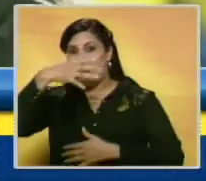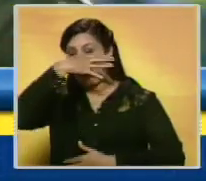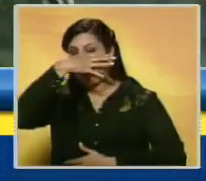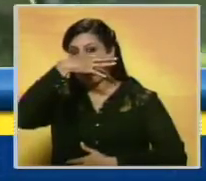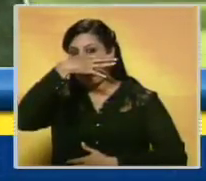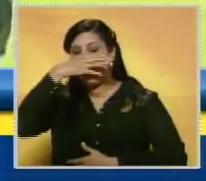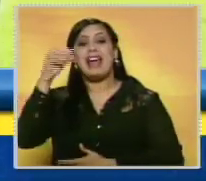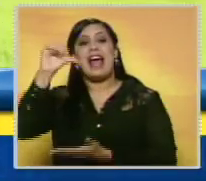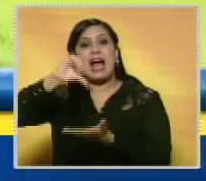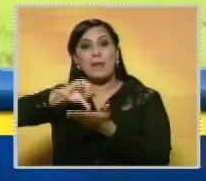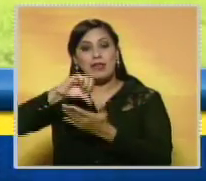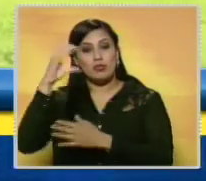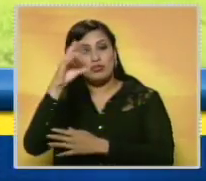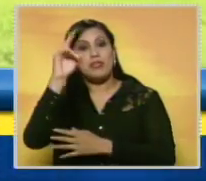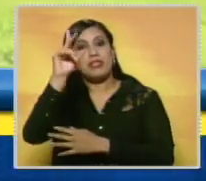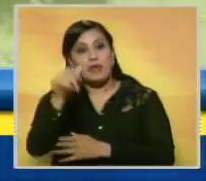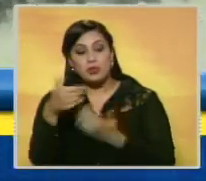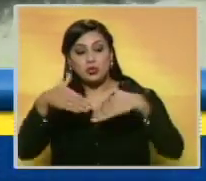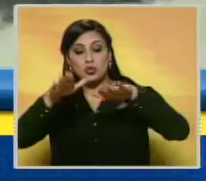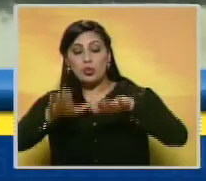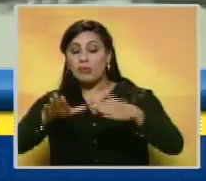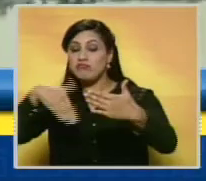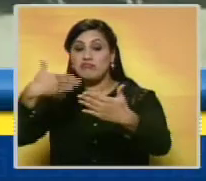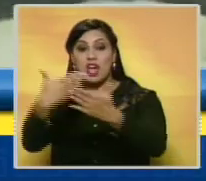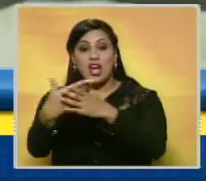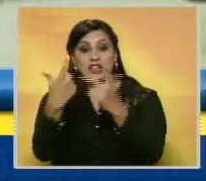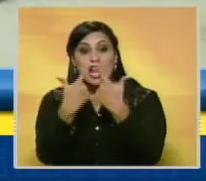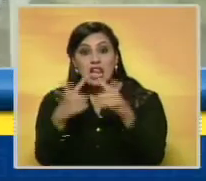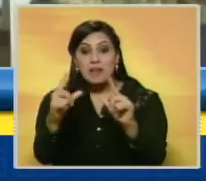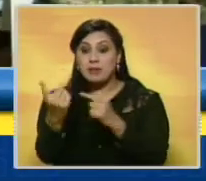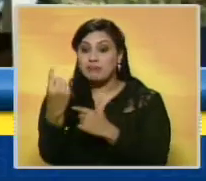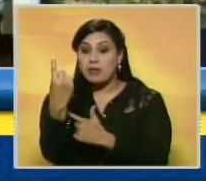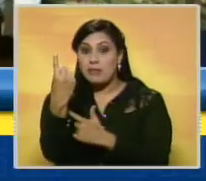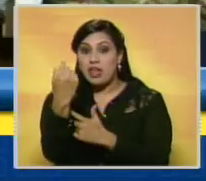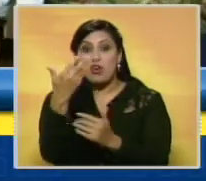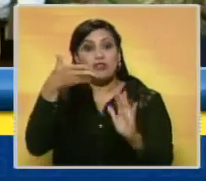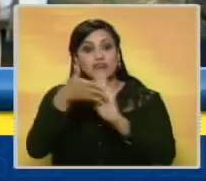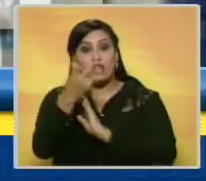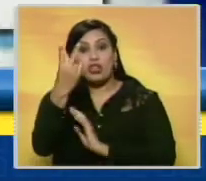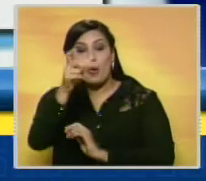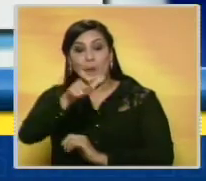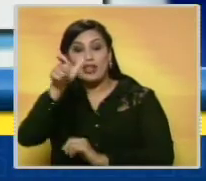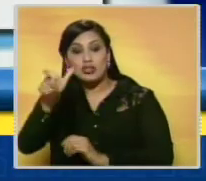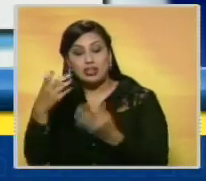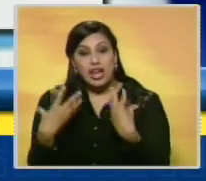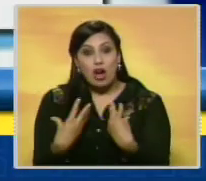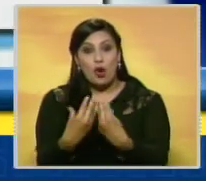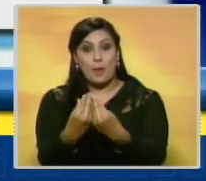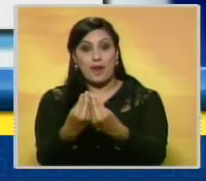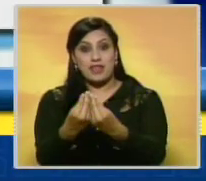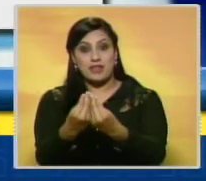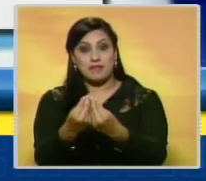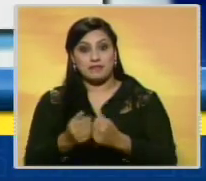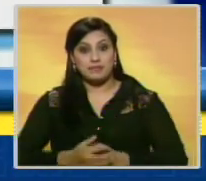Habana, Santos anunció una suspensión hasta que se libere al general y otras dos personas que lo acompañaban.